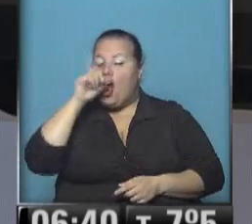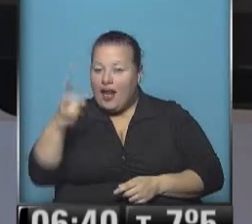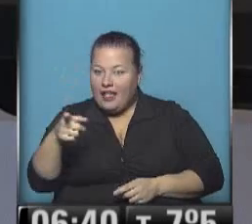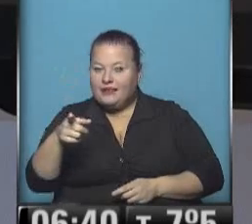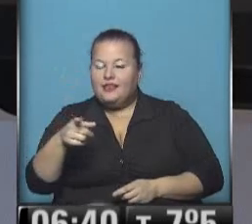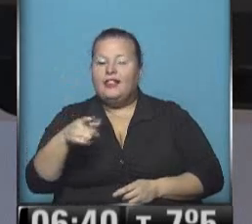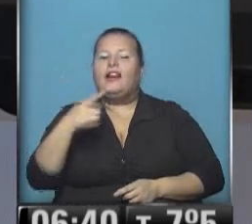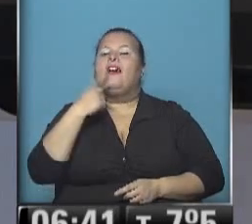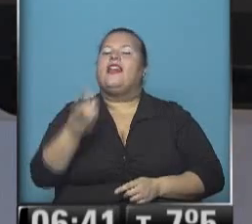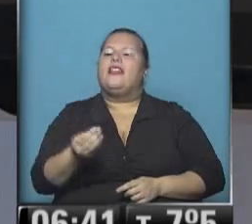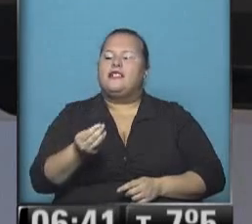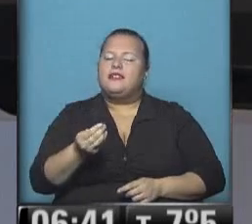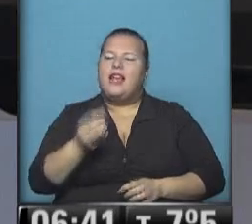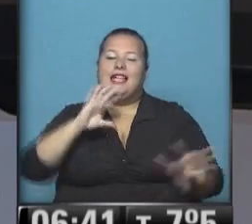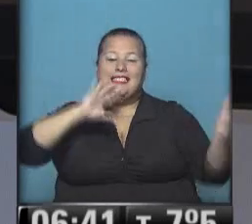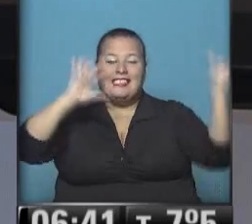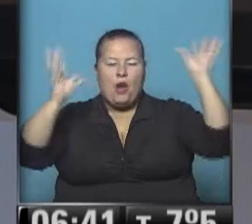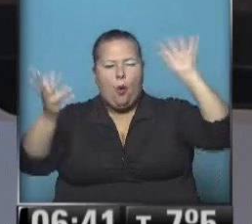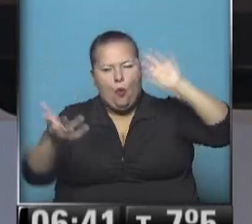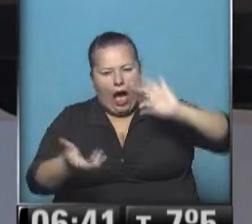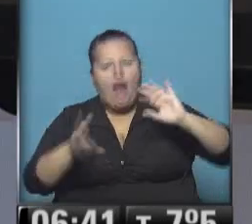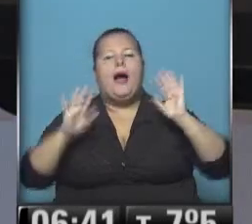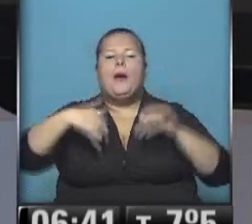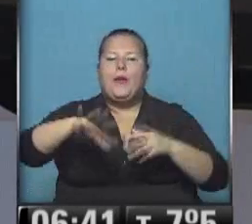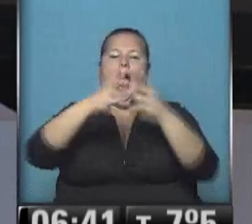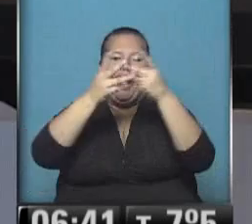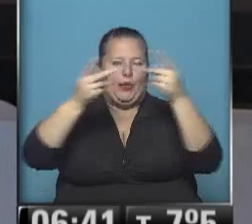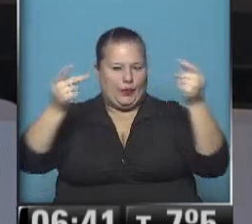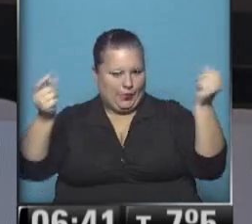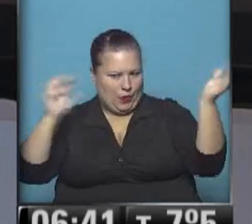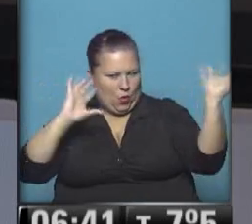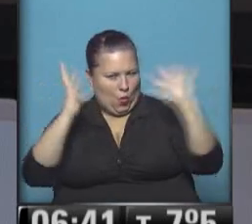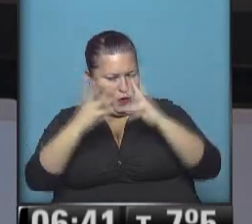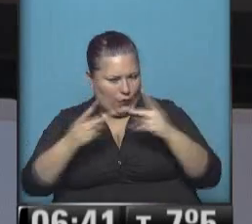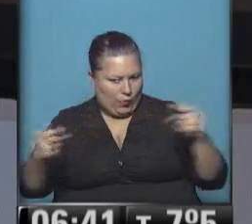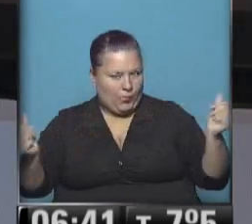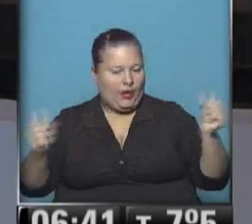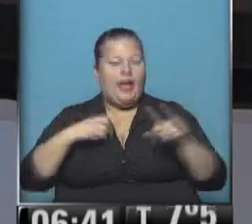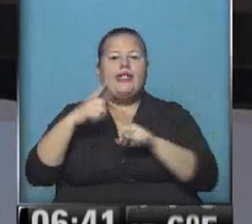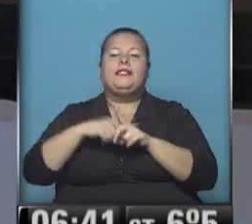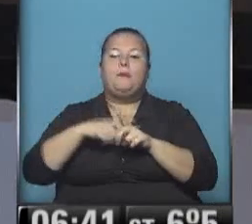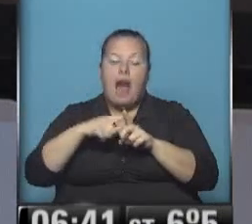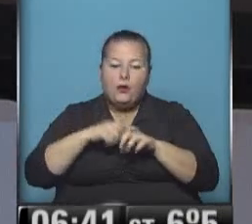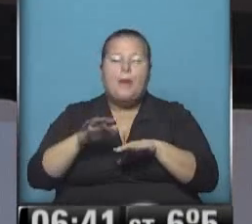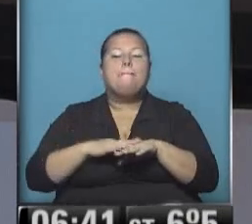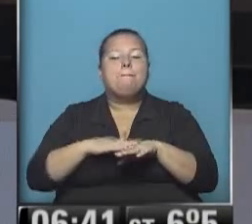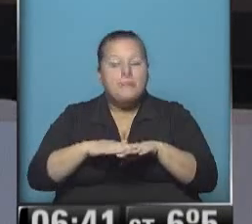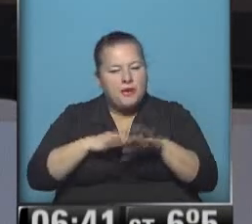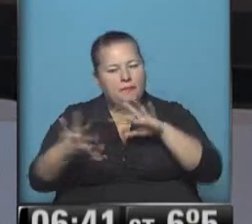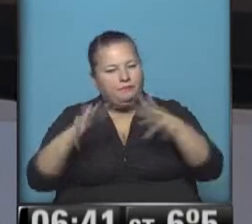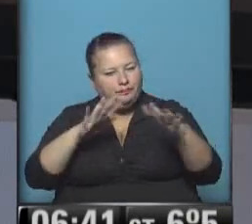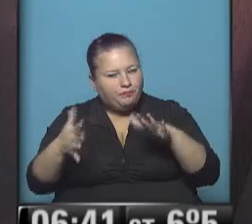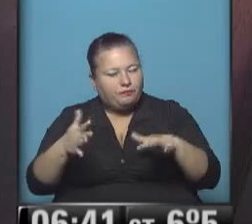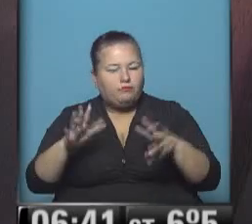nos está contando que el cielo está nublado, pero va a ir disminuyendo la nubosidad. Y las temperaturas mínimas están ahí